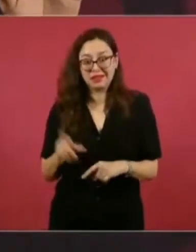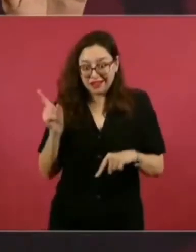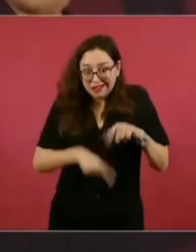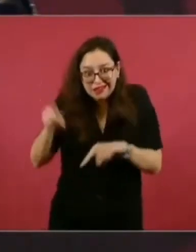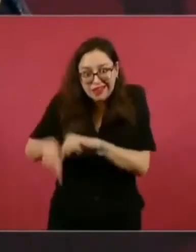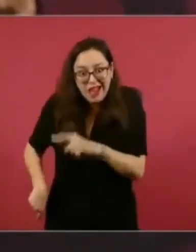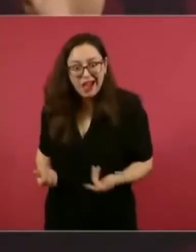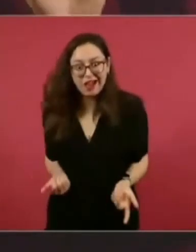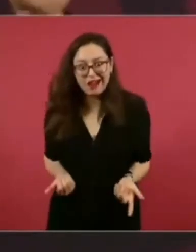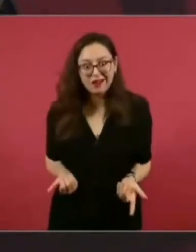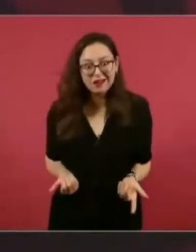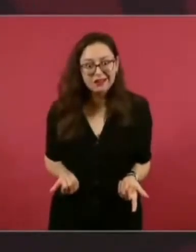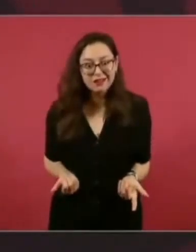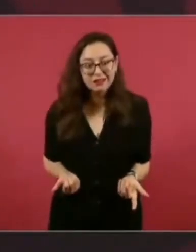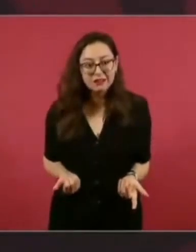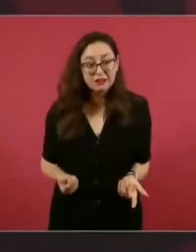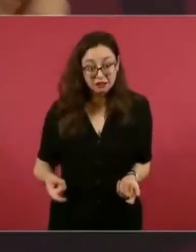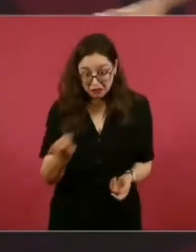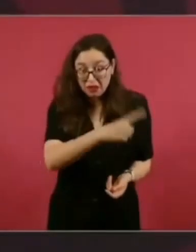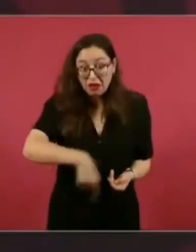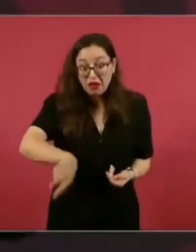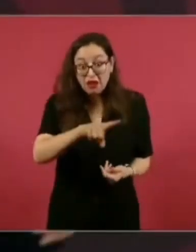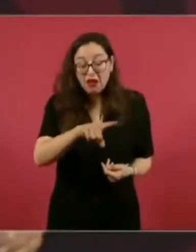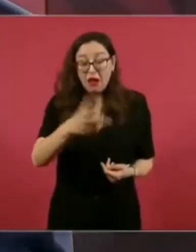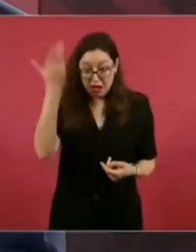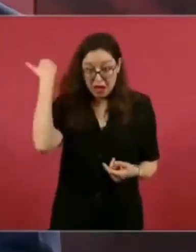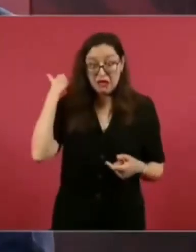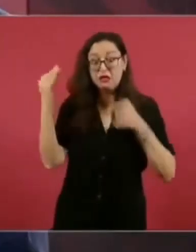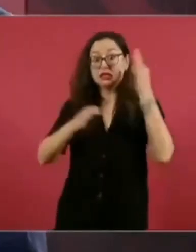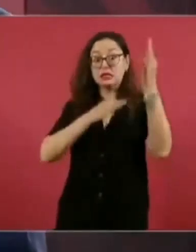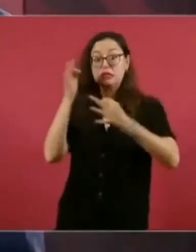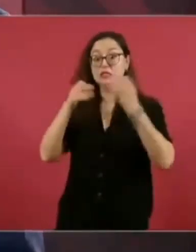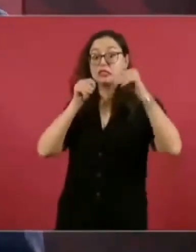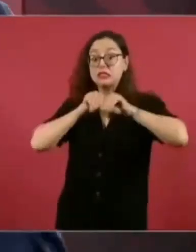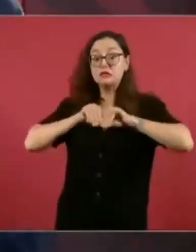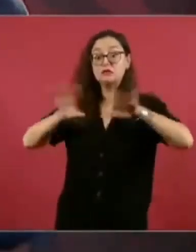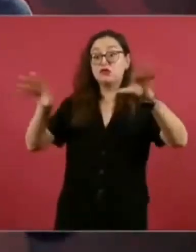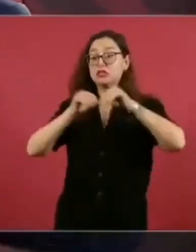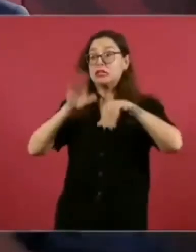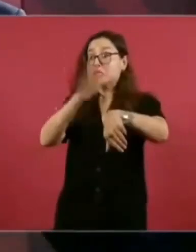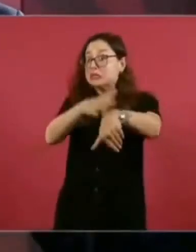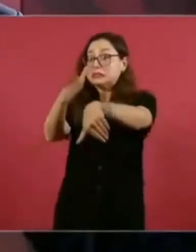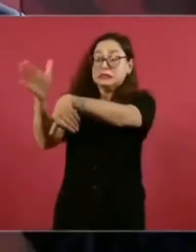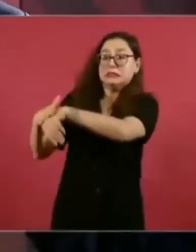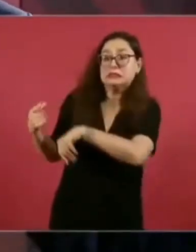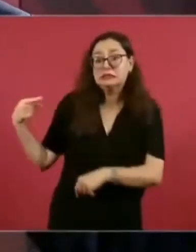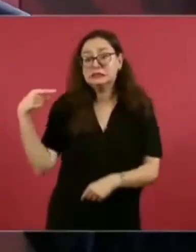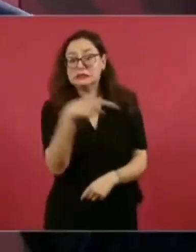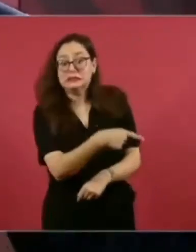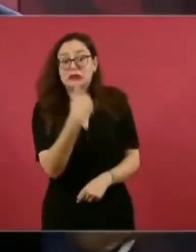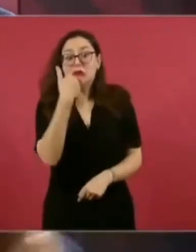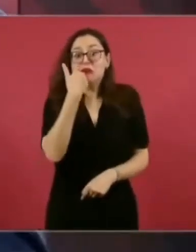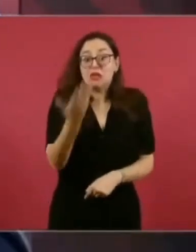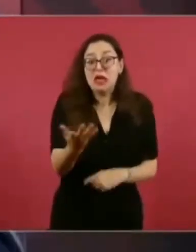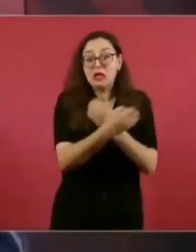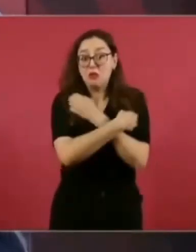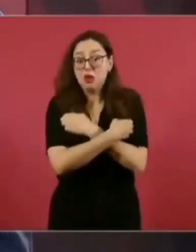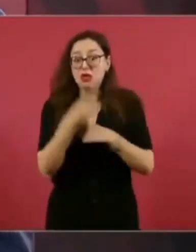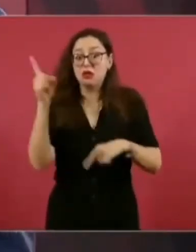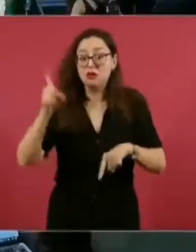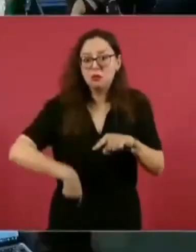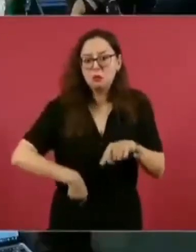los conductores de noticieros famosos, ninguno,